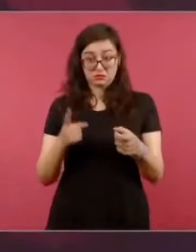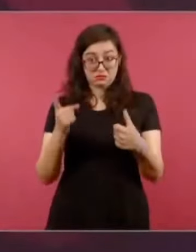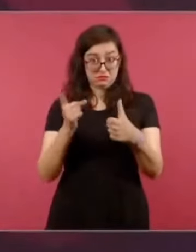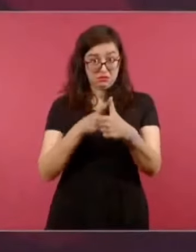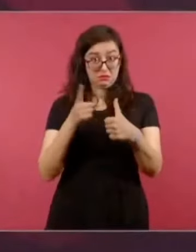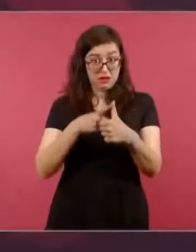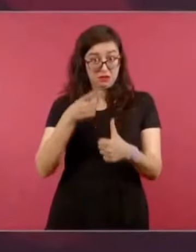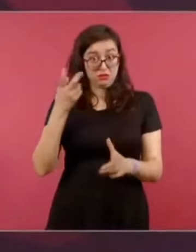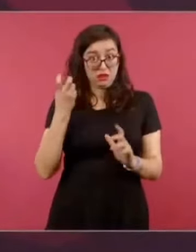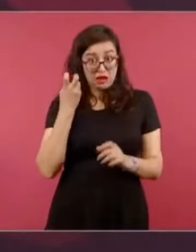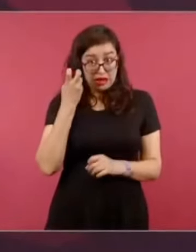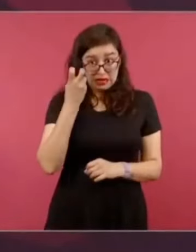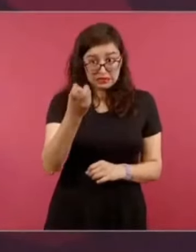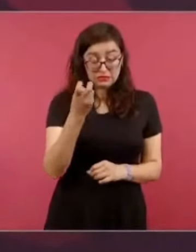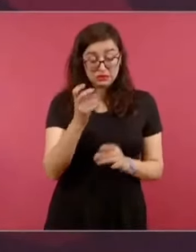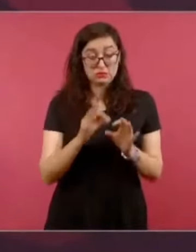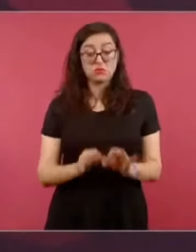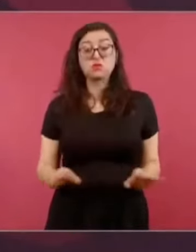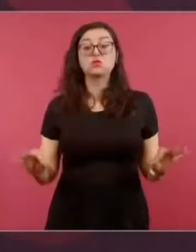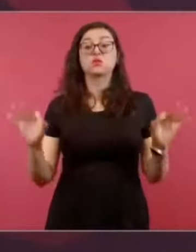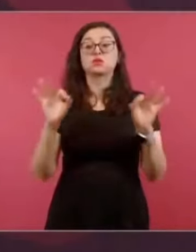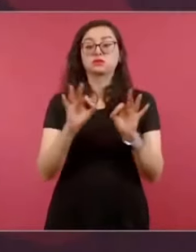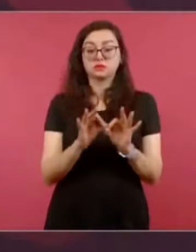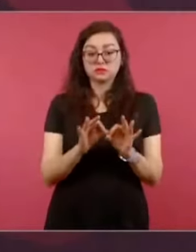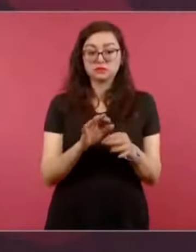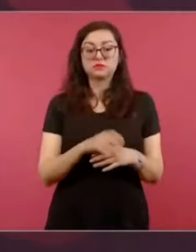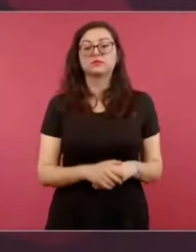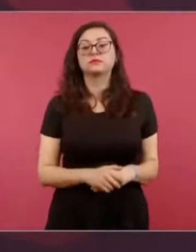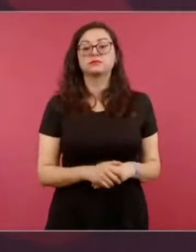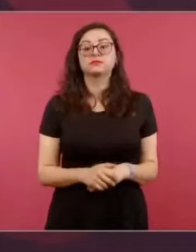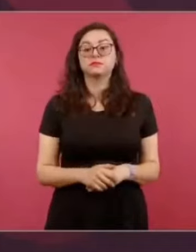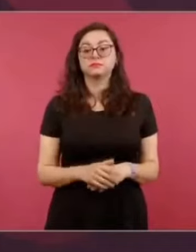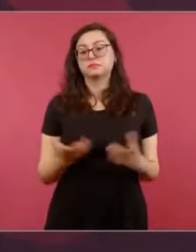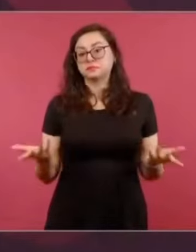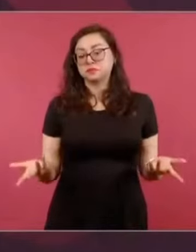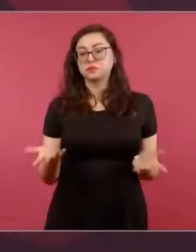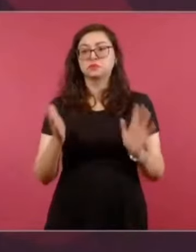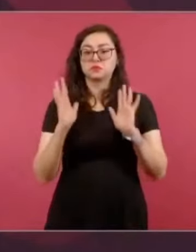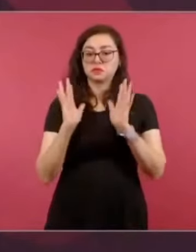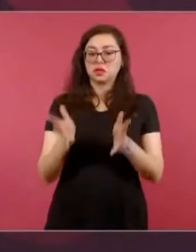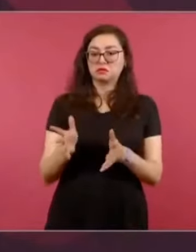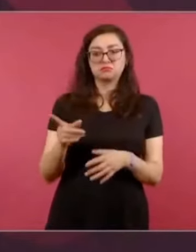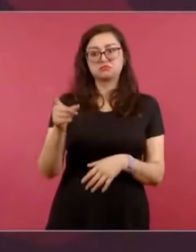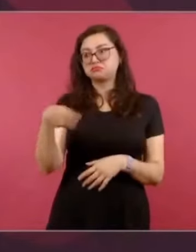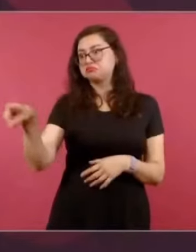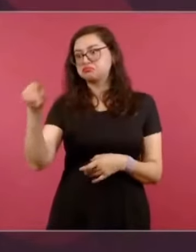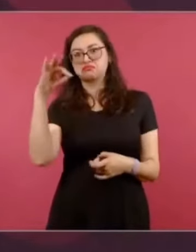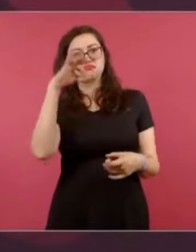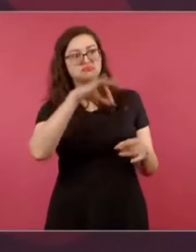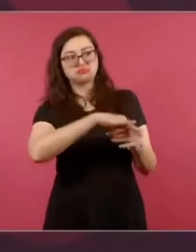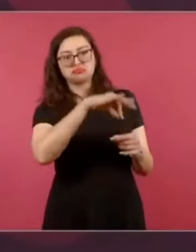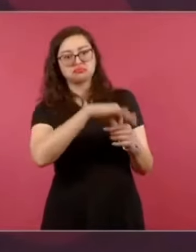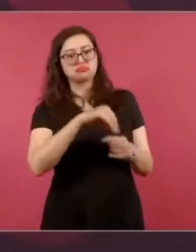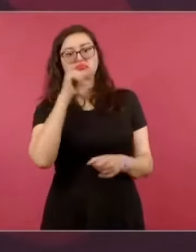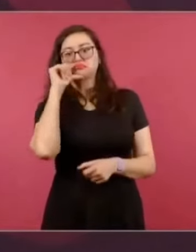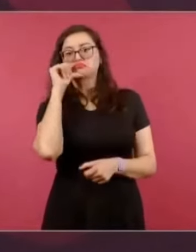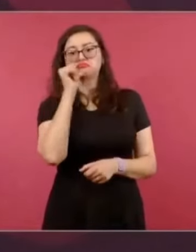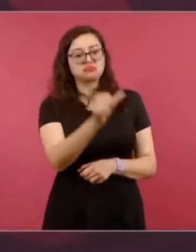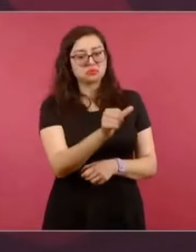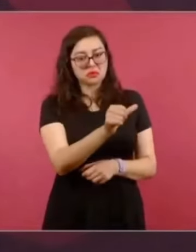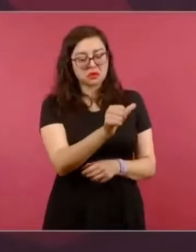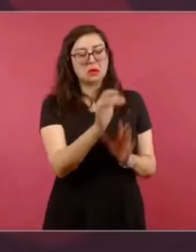y luego viene lo estrictamente judicial.